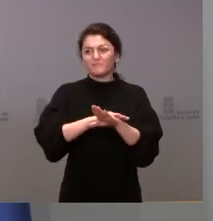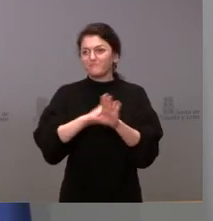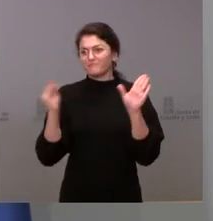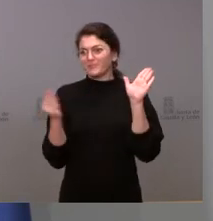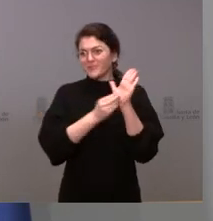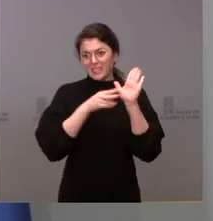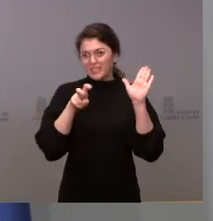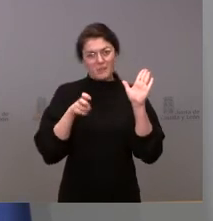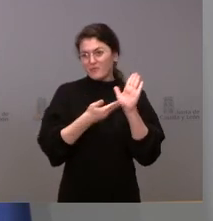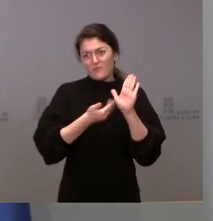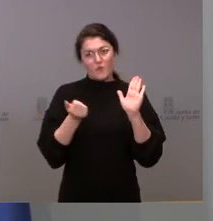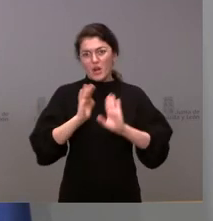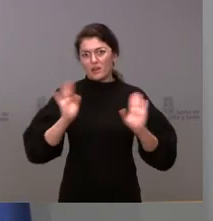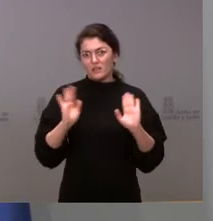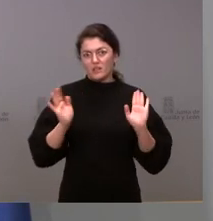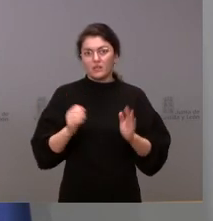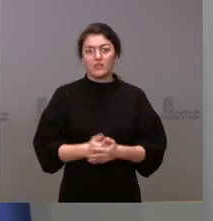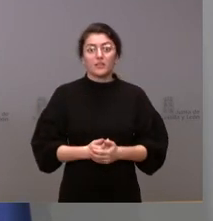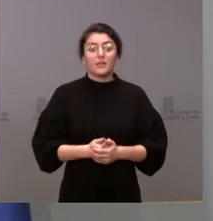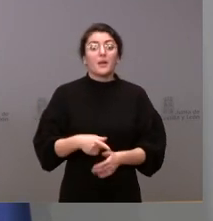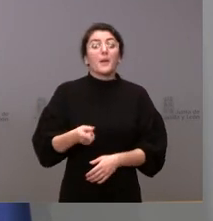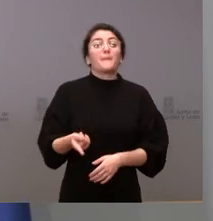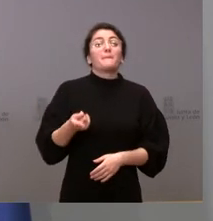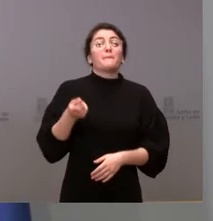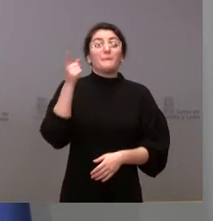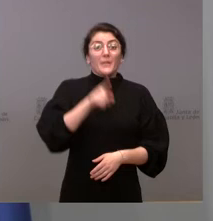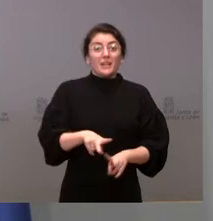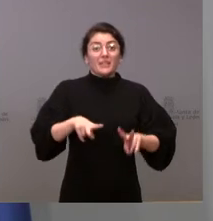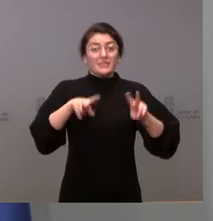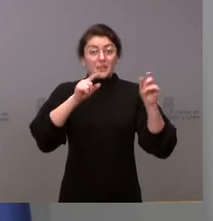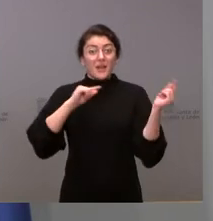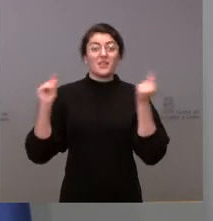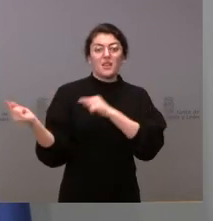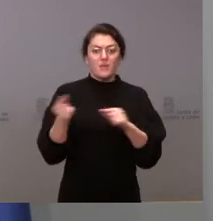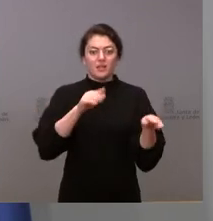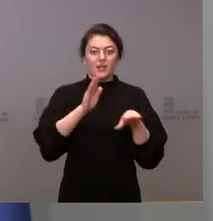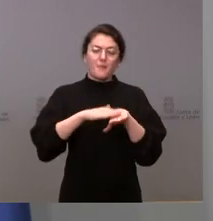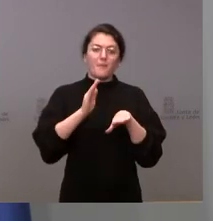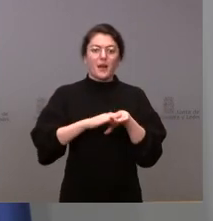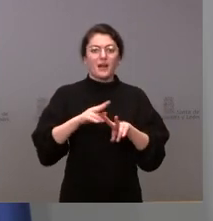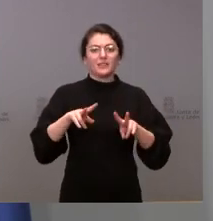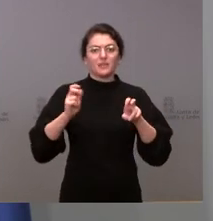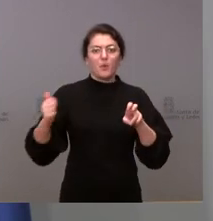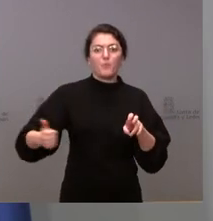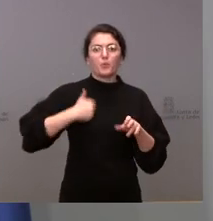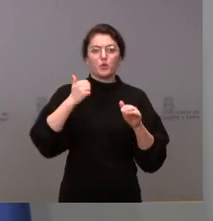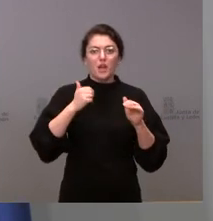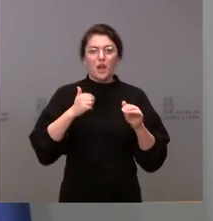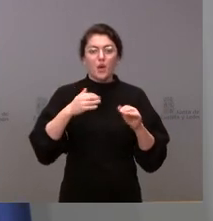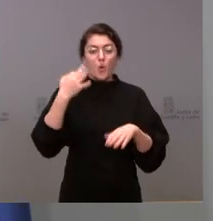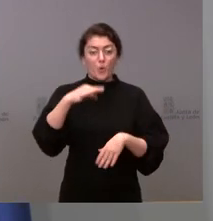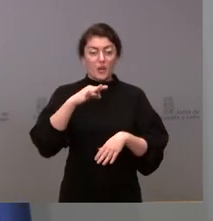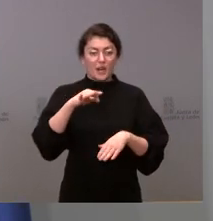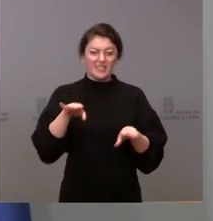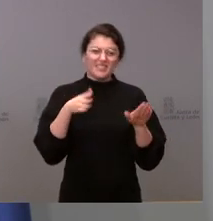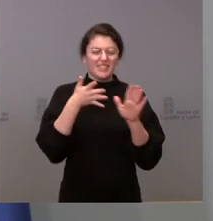oportunidad de que se incluyera un debate en torno a la oportunidad de la VA única, que esta es una cuestión que creemos que es de justicia dentro del contexto nacional, la